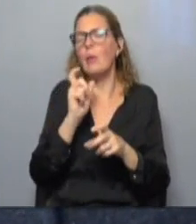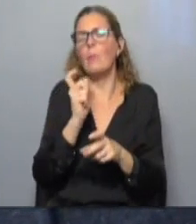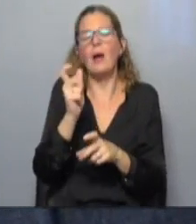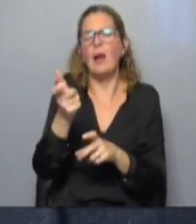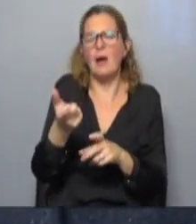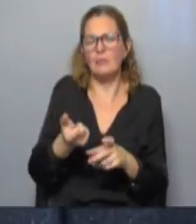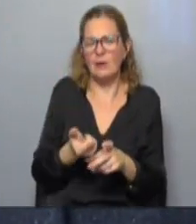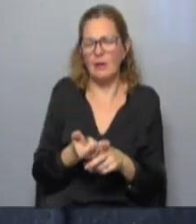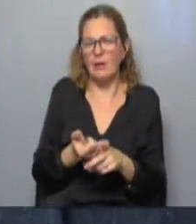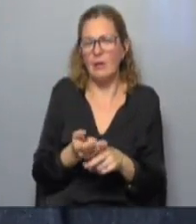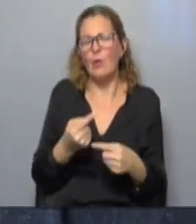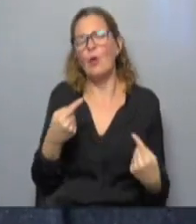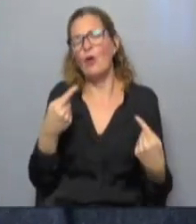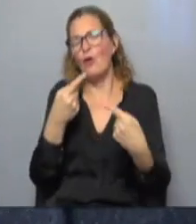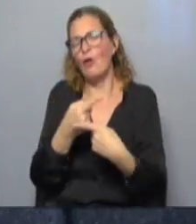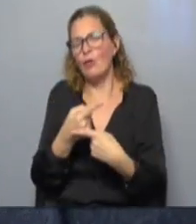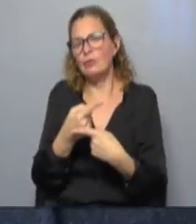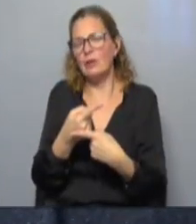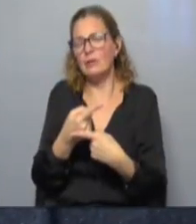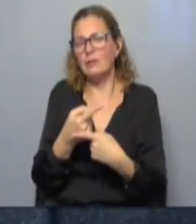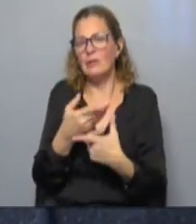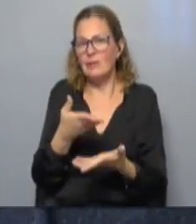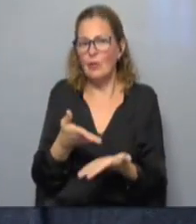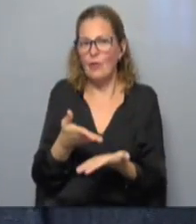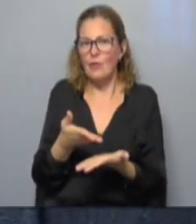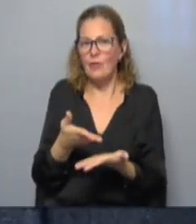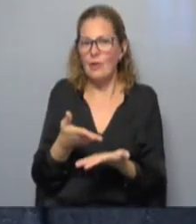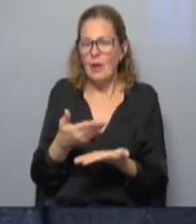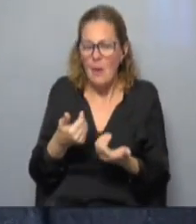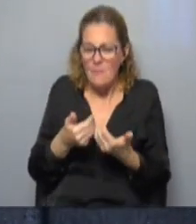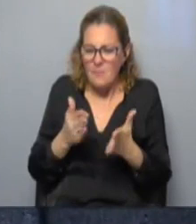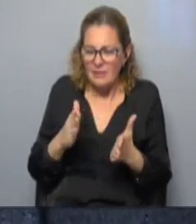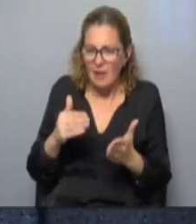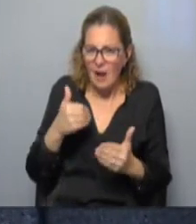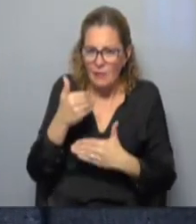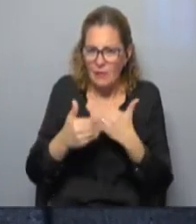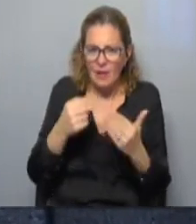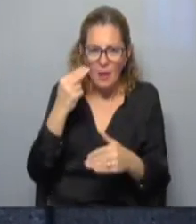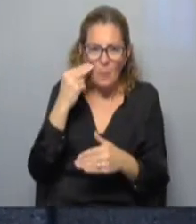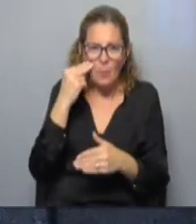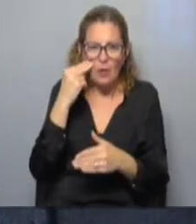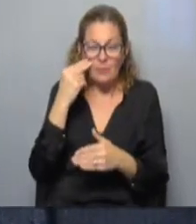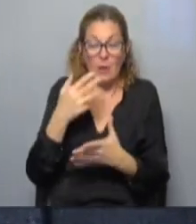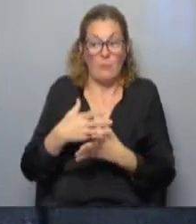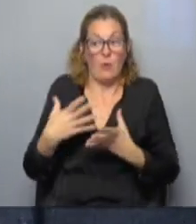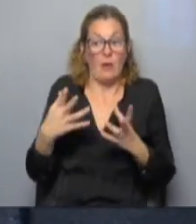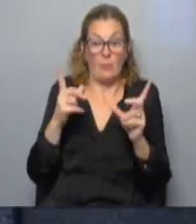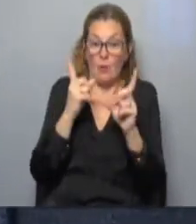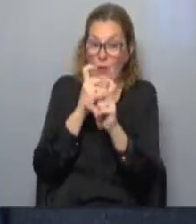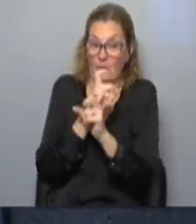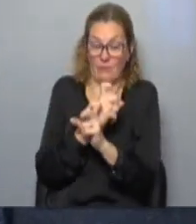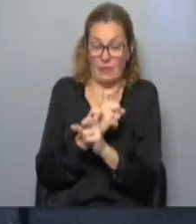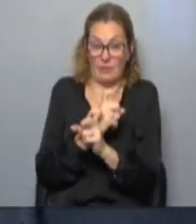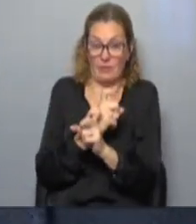adjetivando a la oposición, sino salir, comenzar a avanzar en un problema enormemente complejo,